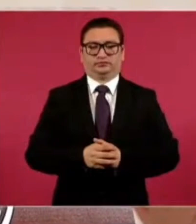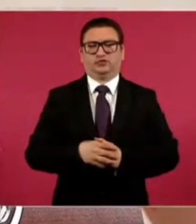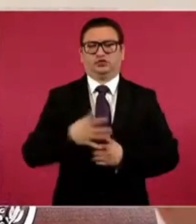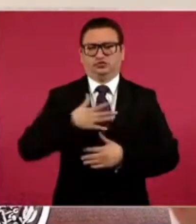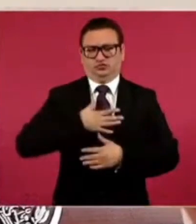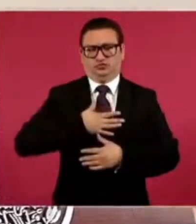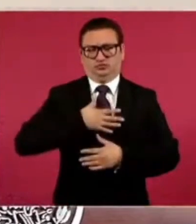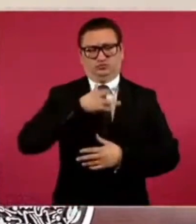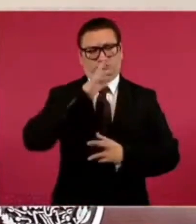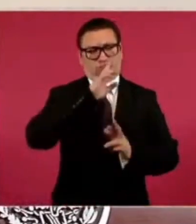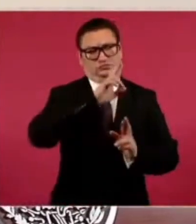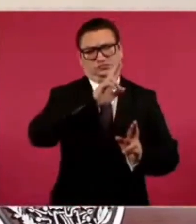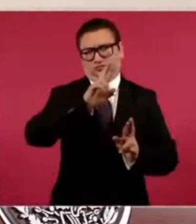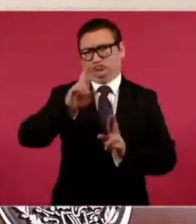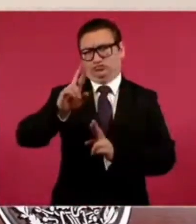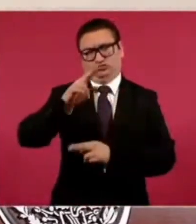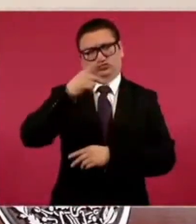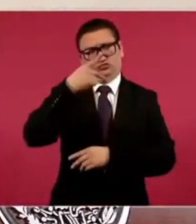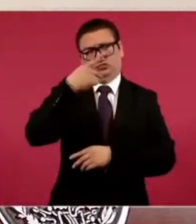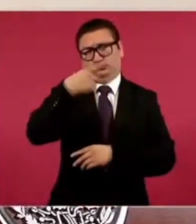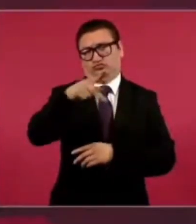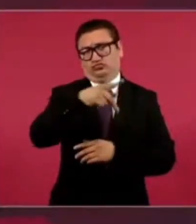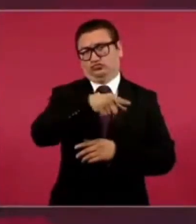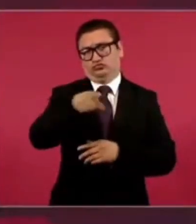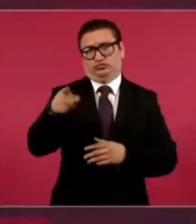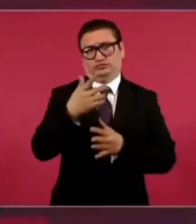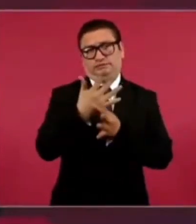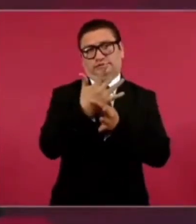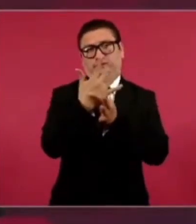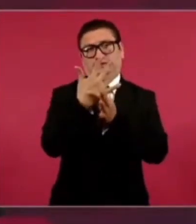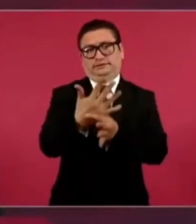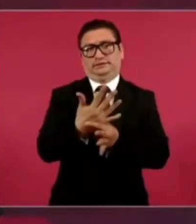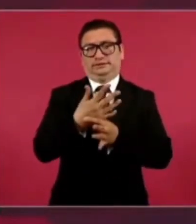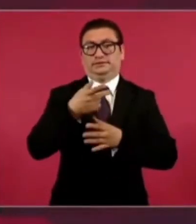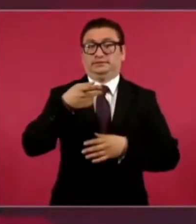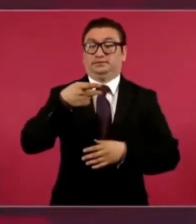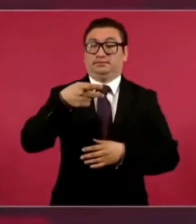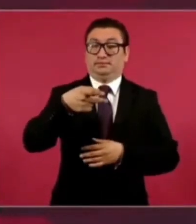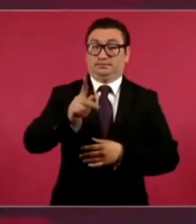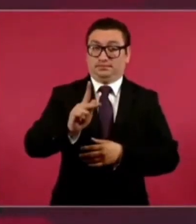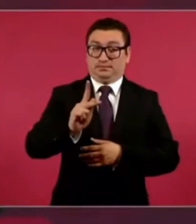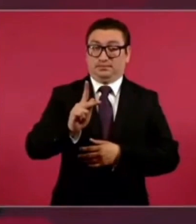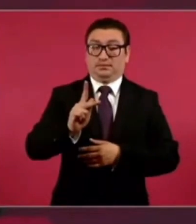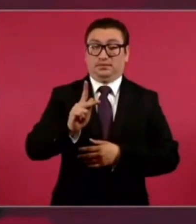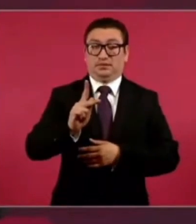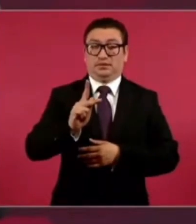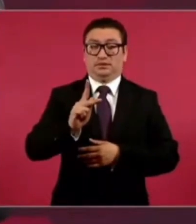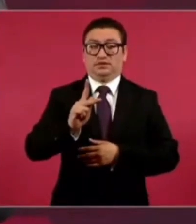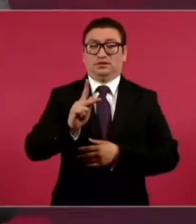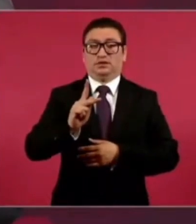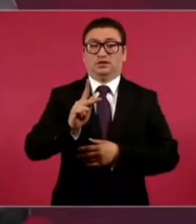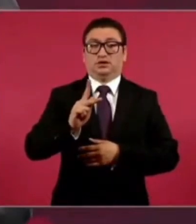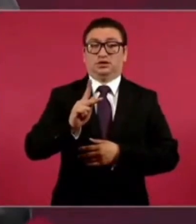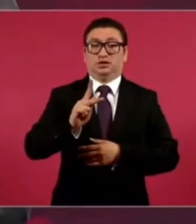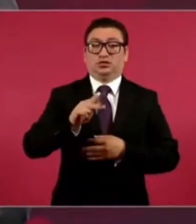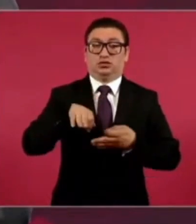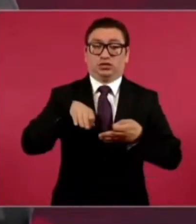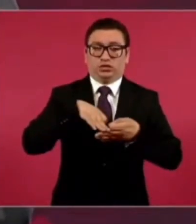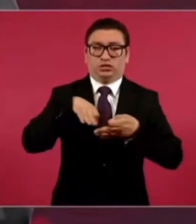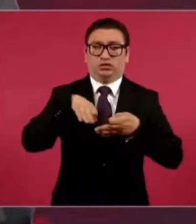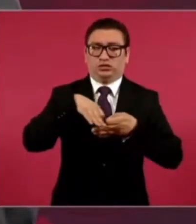mucho lo que ustedes sostienen, pero la constante